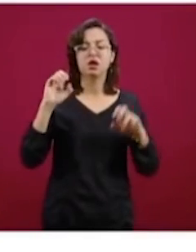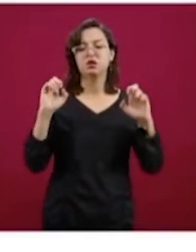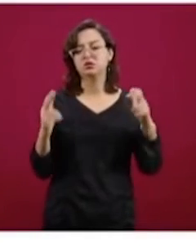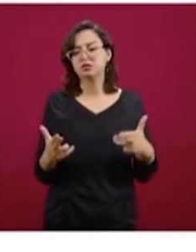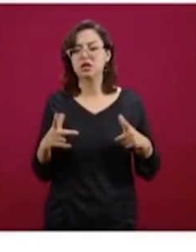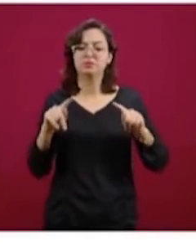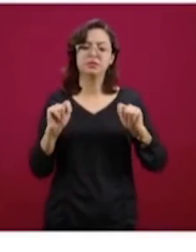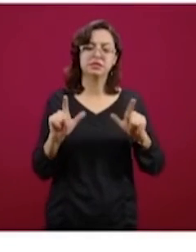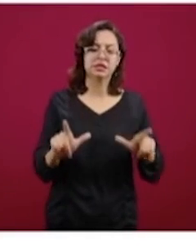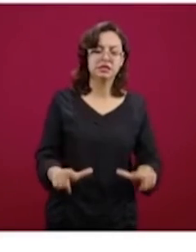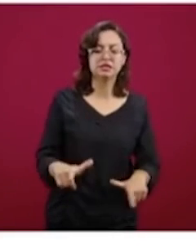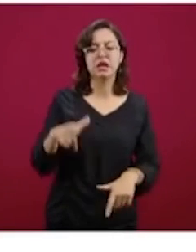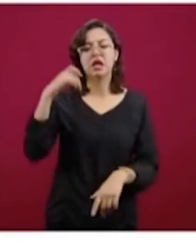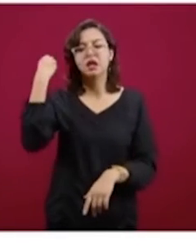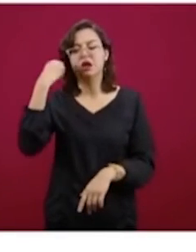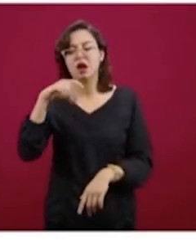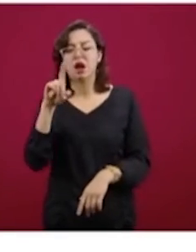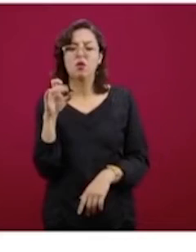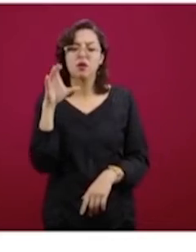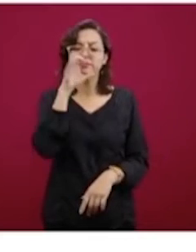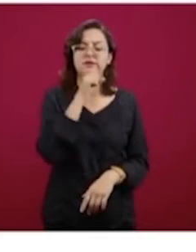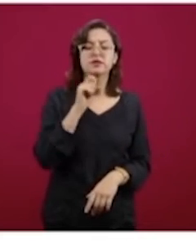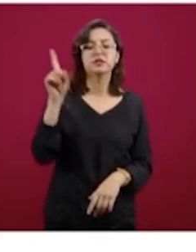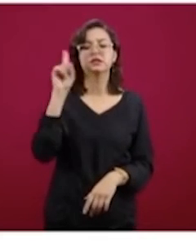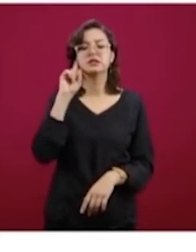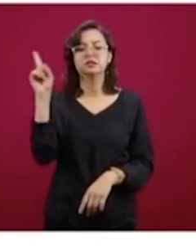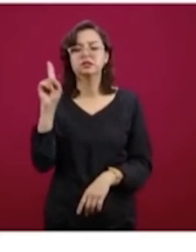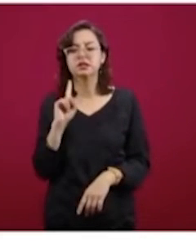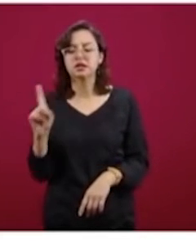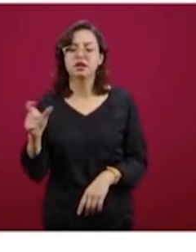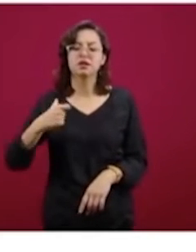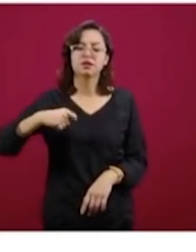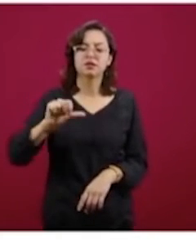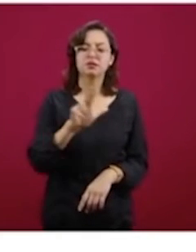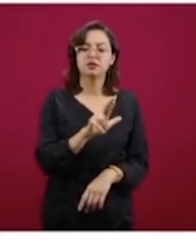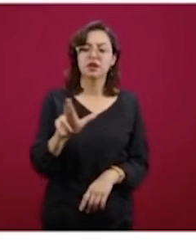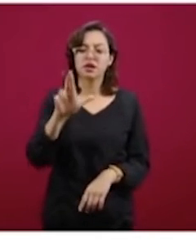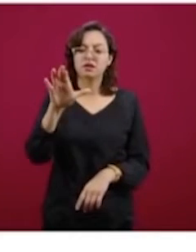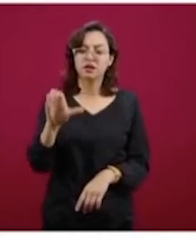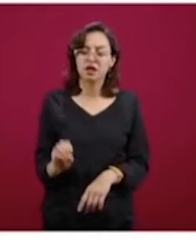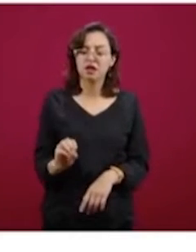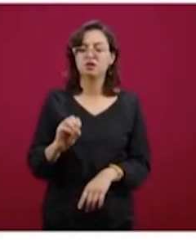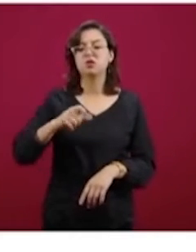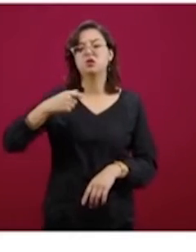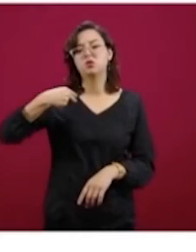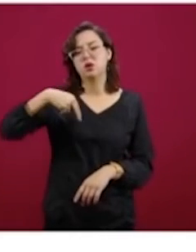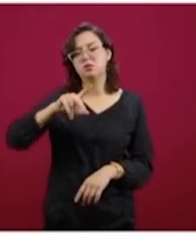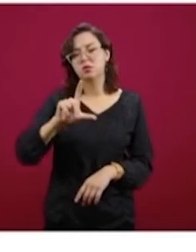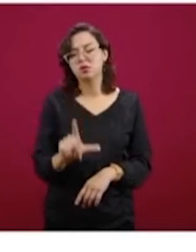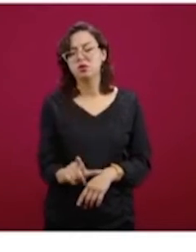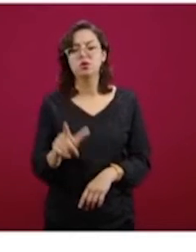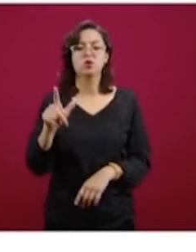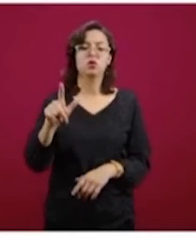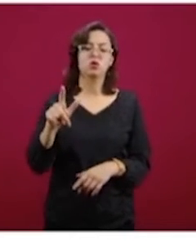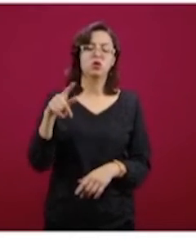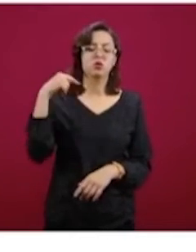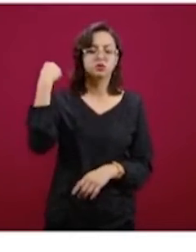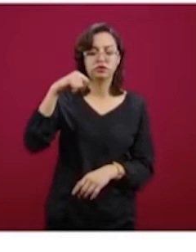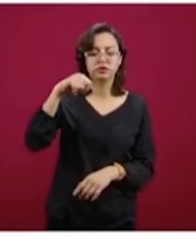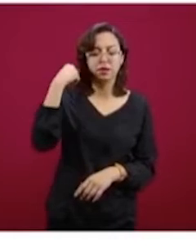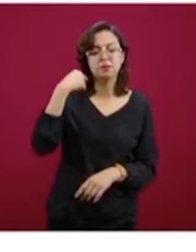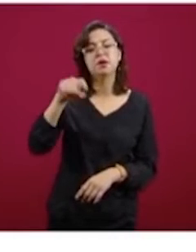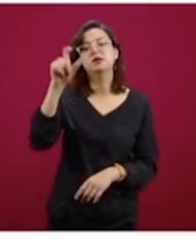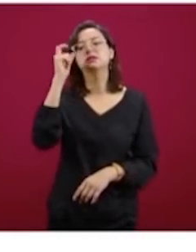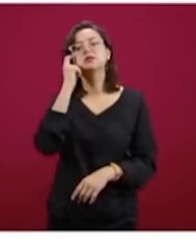Tlaxcala, Oaxaca, Huascalientes, Zacatecas, Quintana Roo en su conjunto, Nuevo León, Tabasco nuevamente,